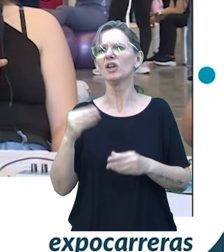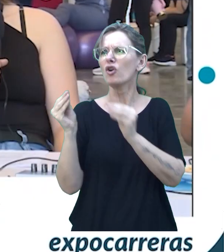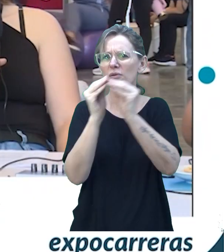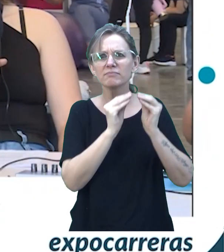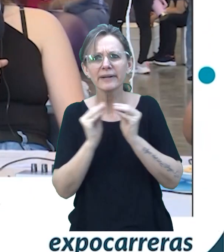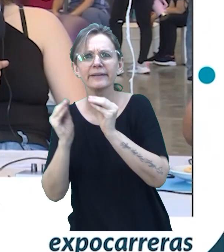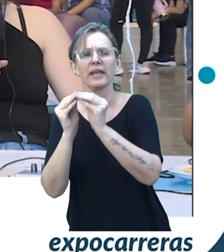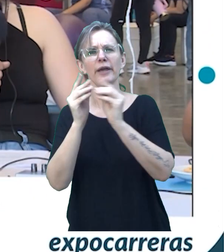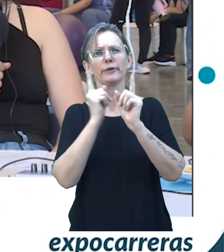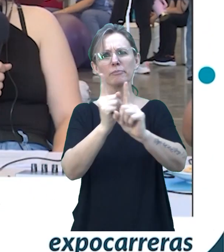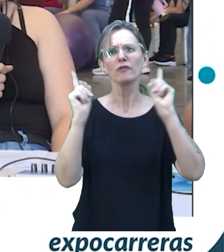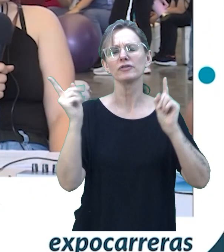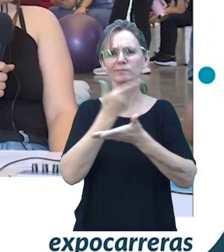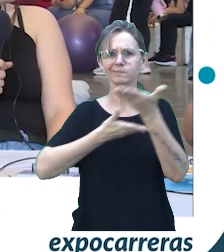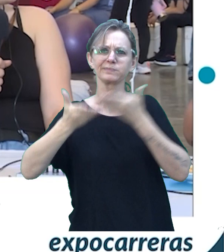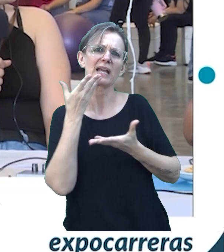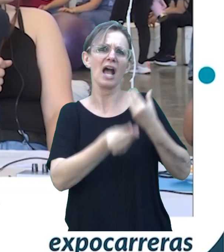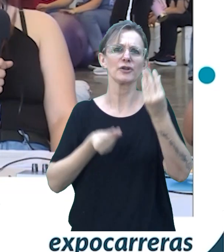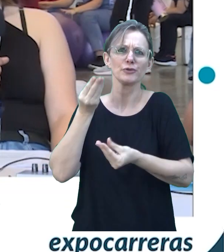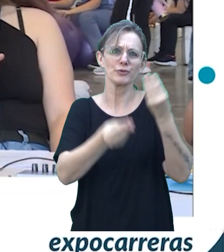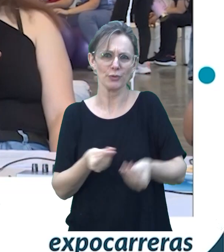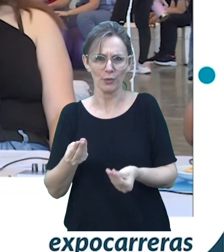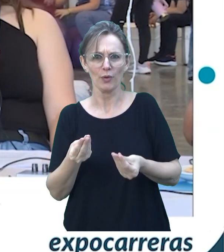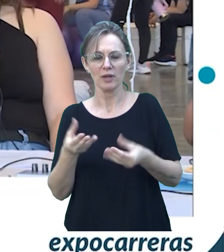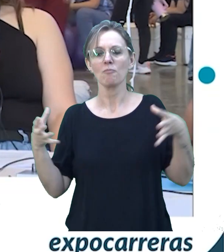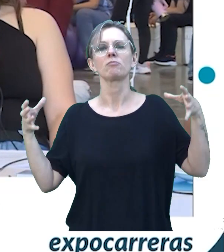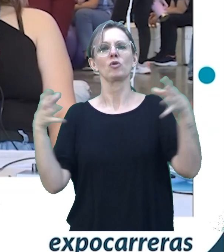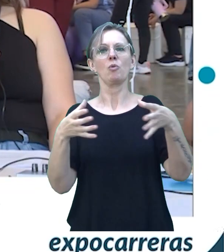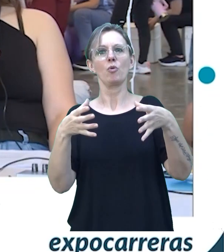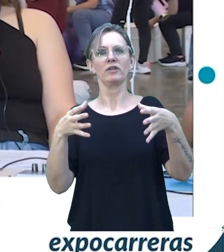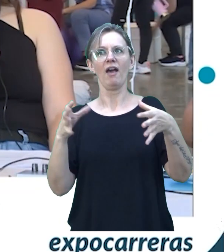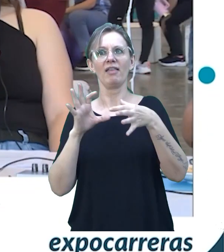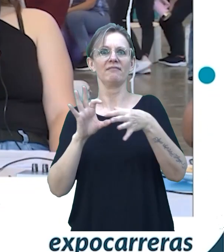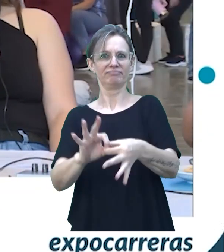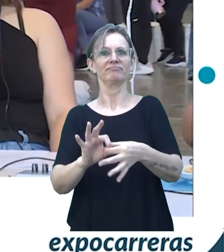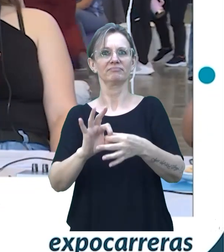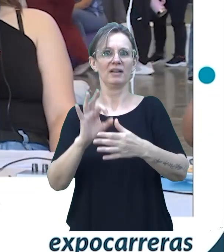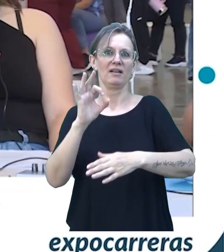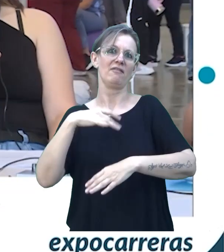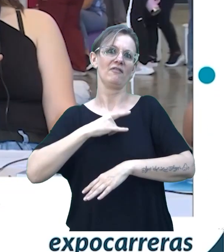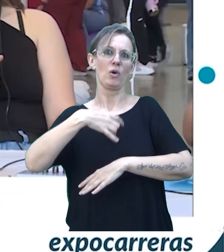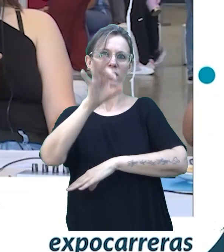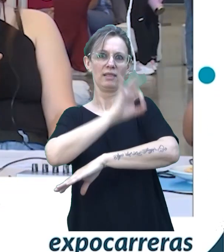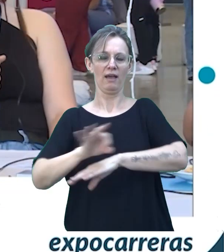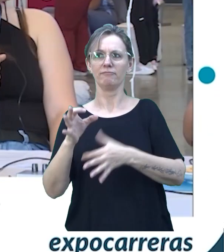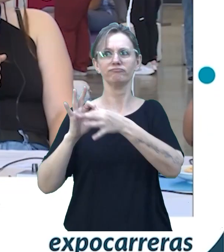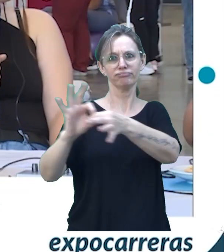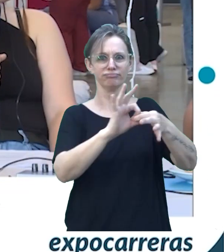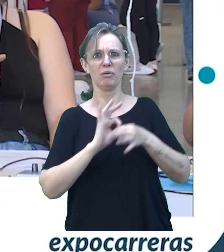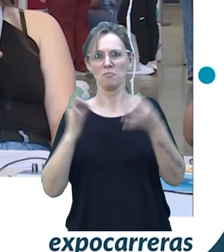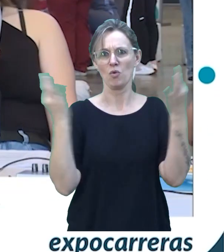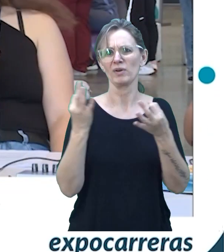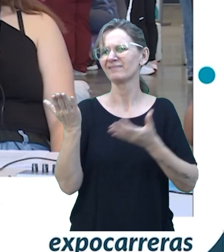de profes. Sí, obviamente. Ayudan, me dan una mano. Y una comunidad FADU, que por lo que estuvieron contando, es muy copada. Sí. Nos ayudamos todos con todos.